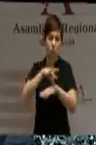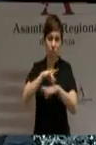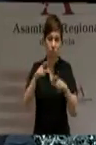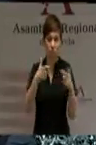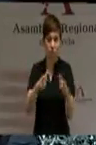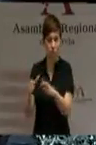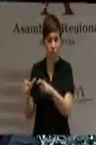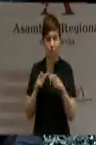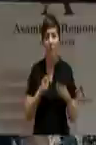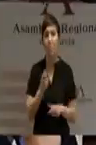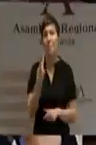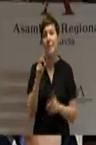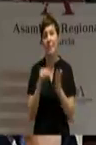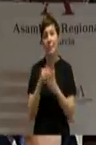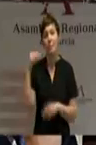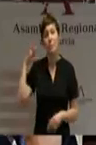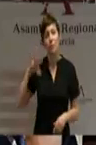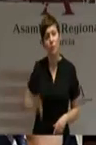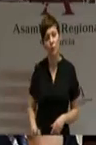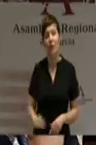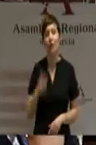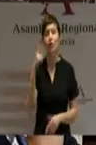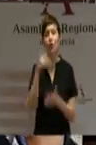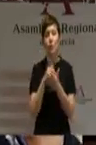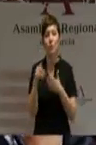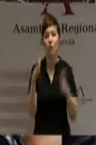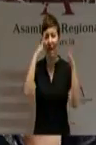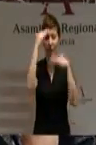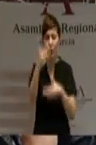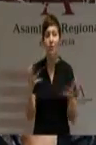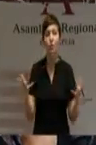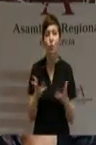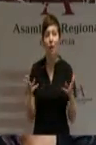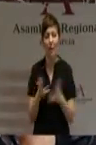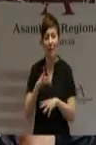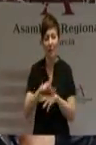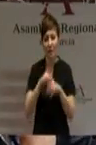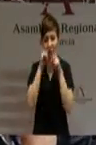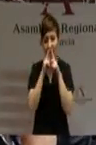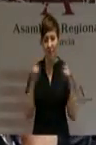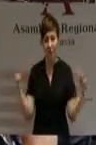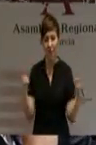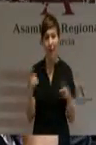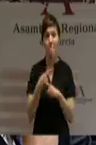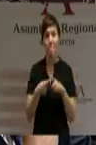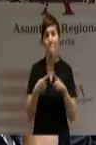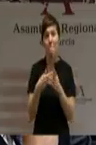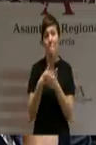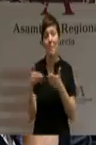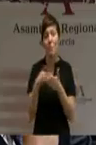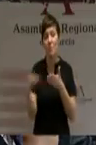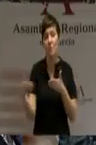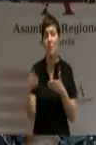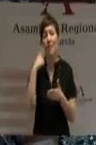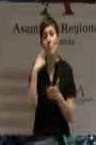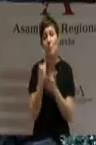pública, 2 millones de atenciones a urgencias médicas al año o medio millón de pruebas diagnósticas que se realizan.